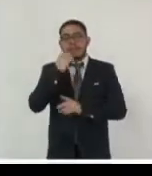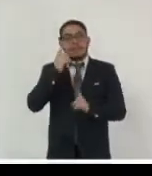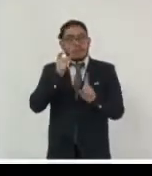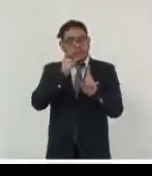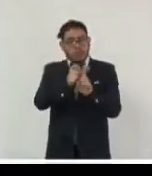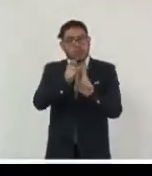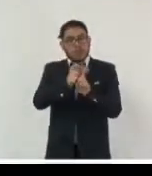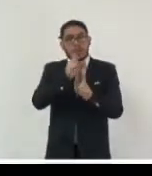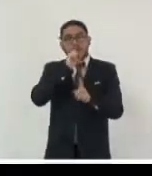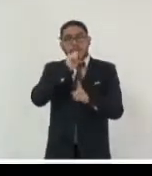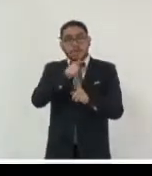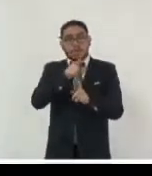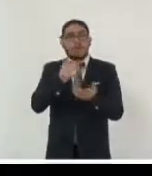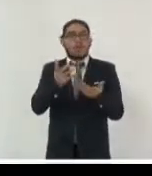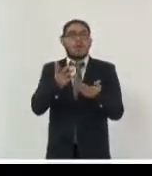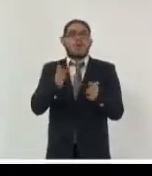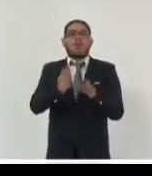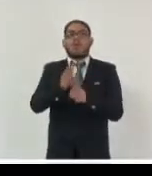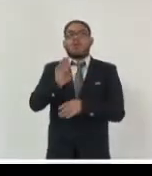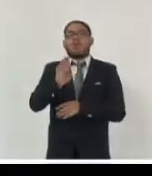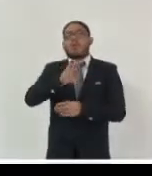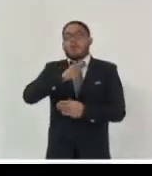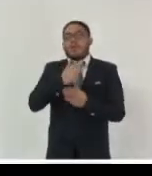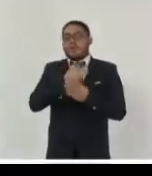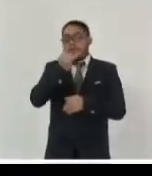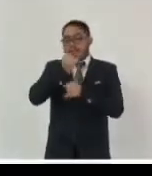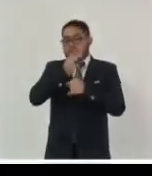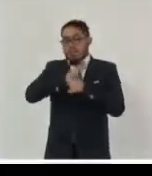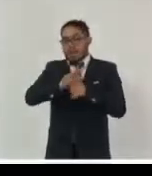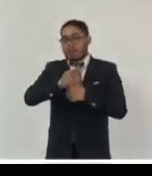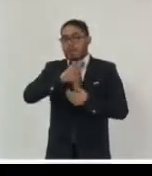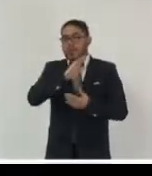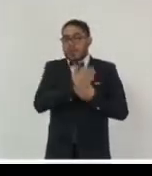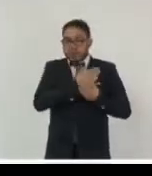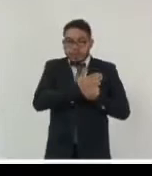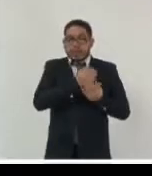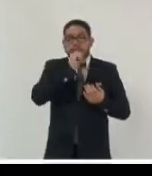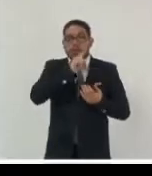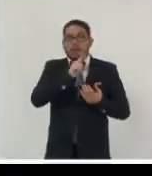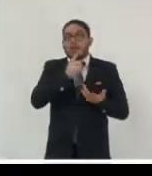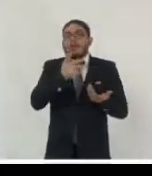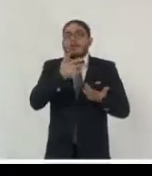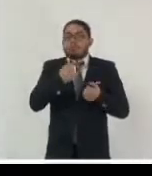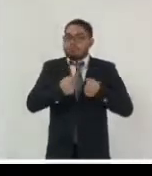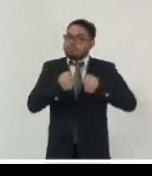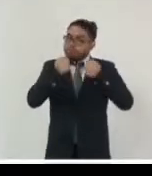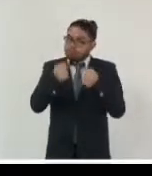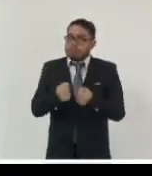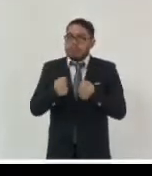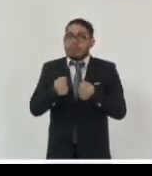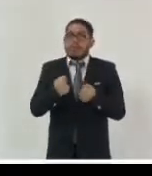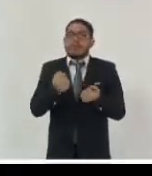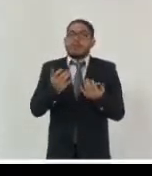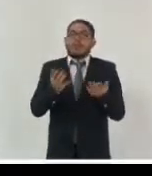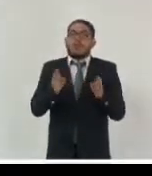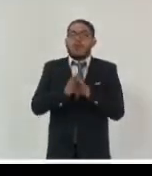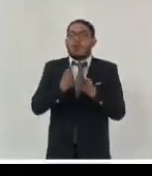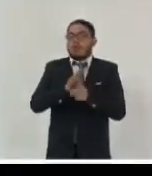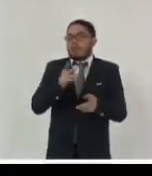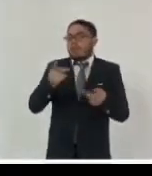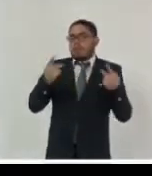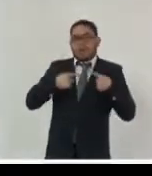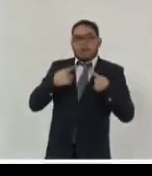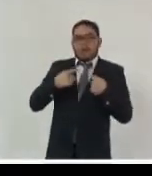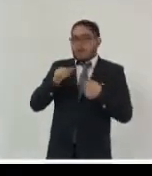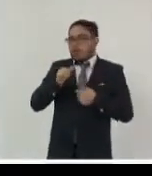y acá hay como una agenda visible y en la que tenemos que luchar para imponer la agenda visible es decir la producción de